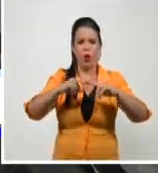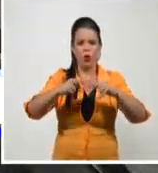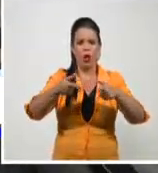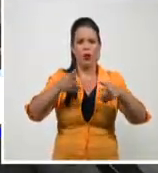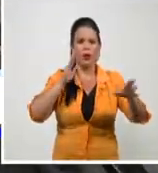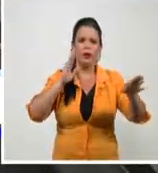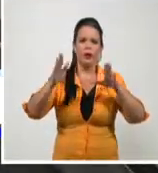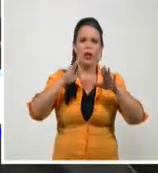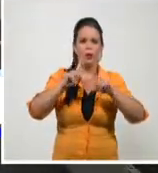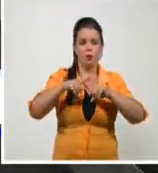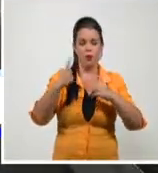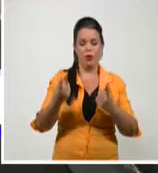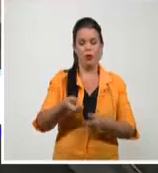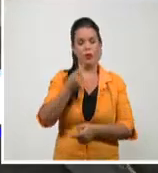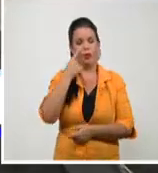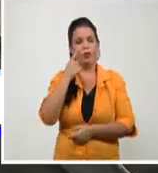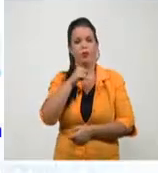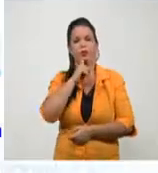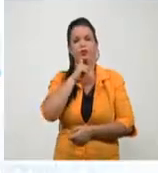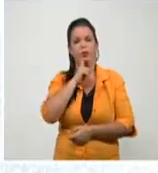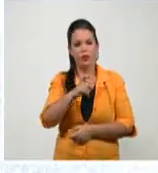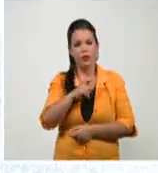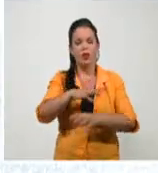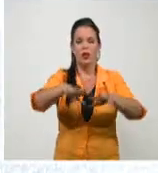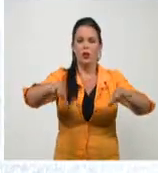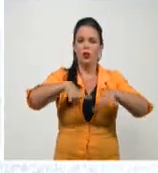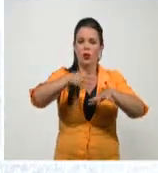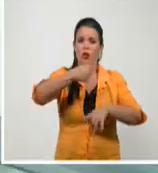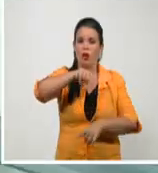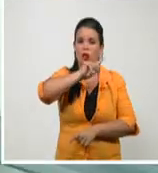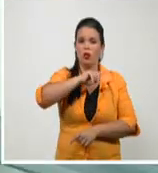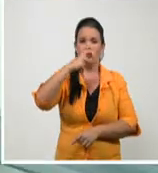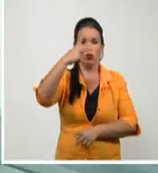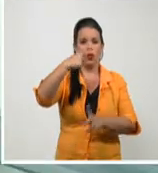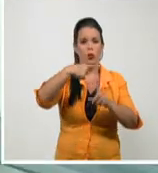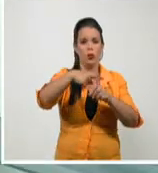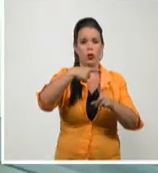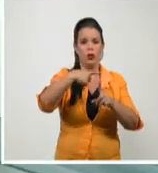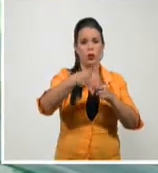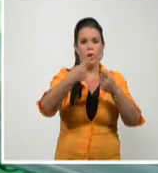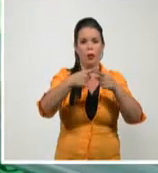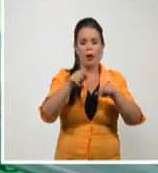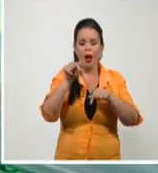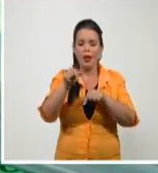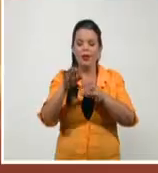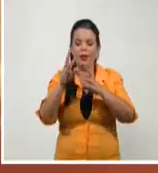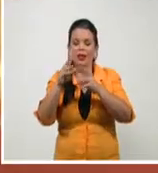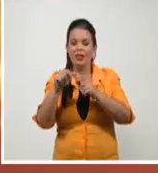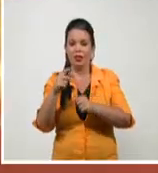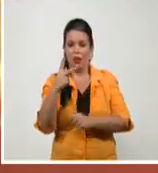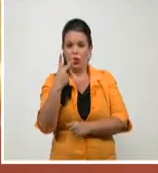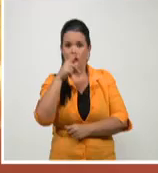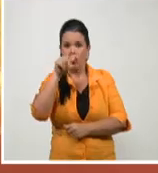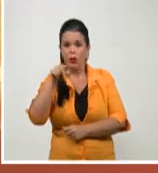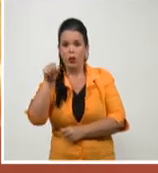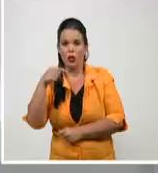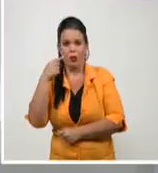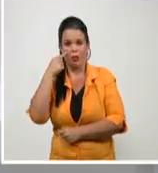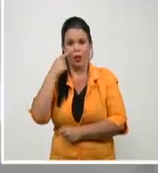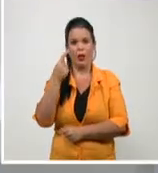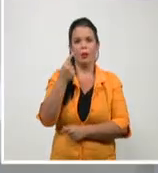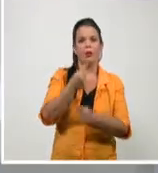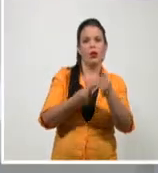epidemiológica en la jornada de ayer se reportaron dos casos positivos, sin embargo, este pequeño número respondió a la prioridad de las pruebas